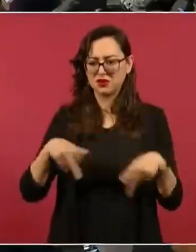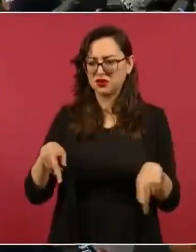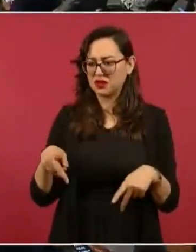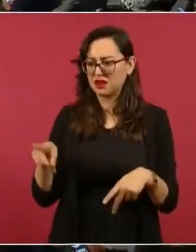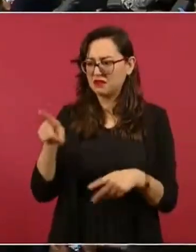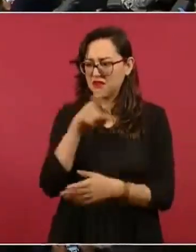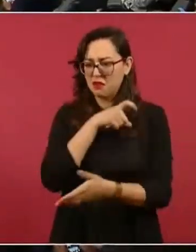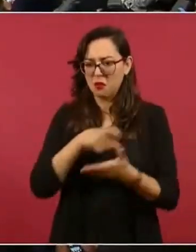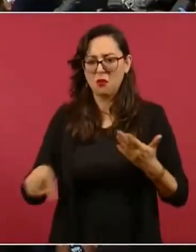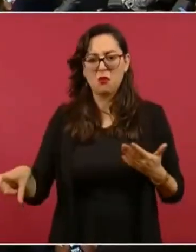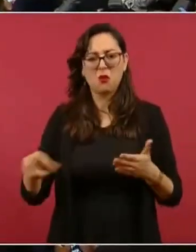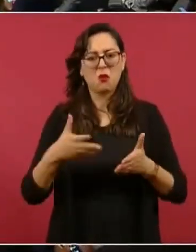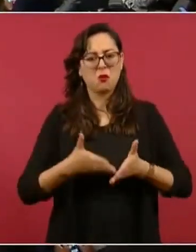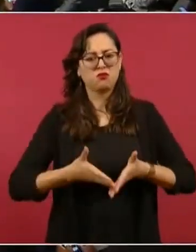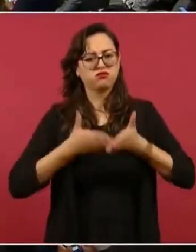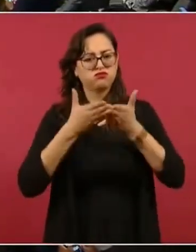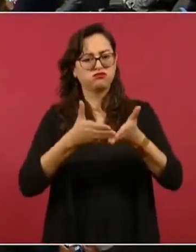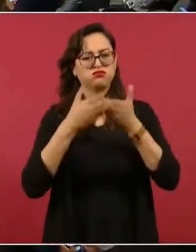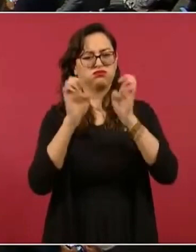millones de dólares